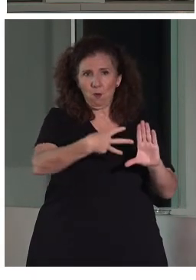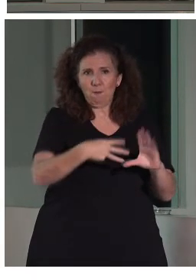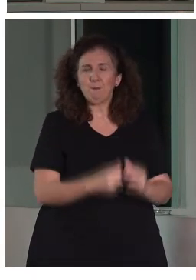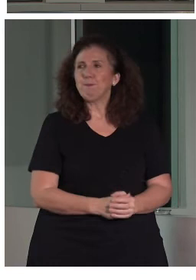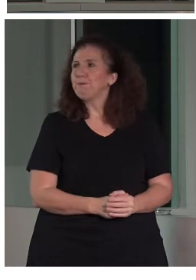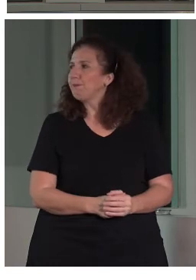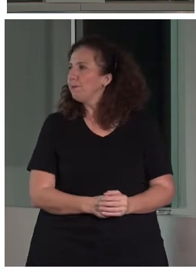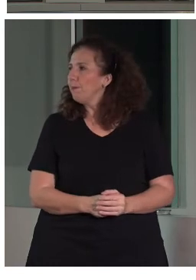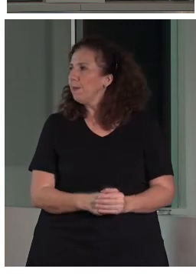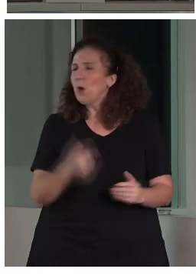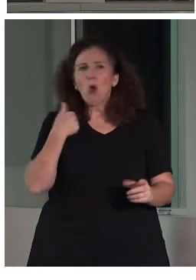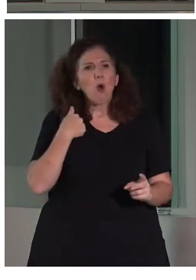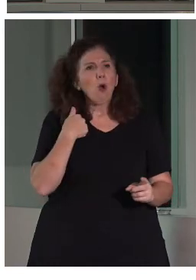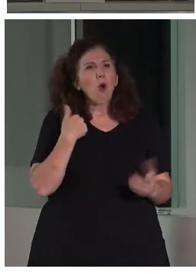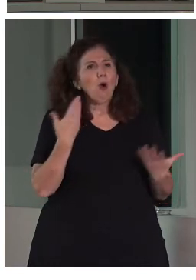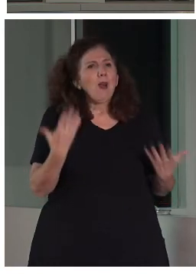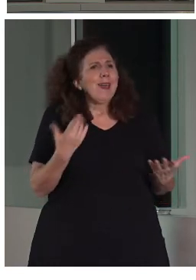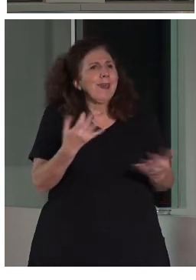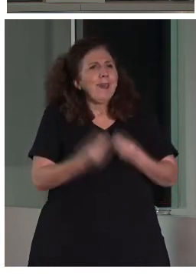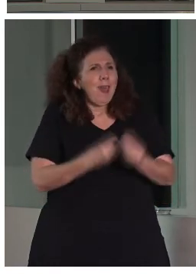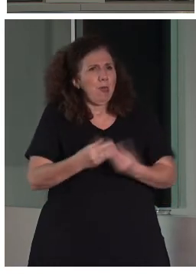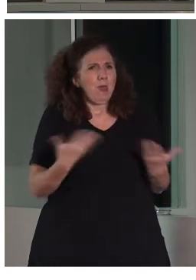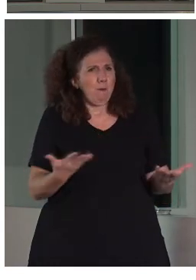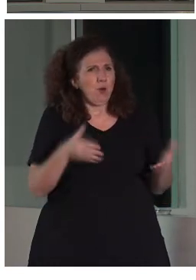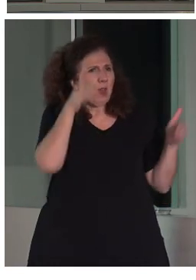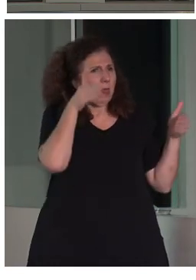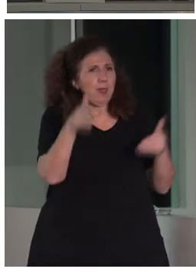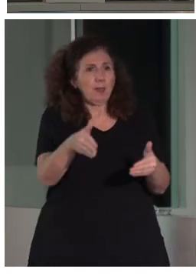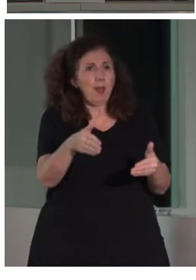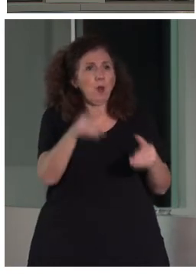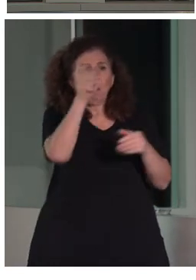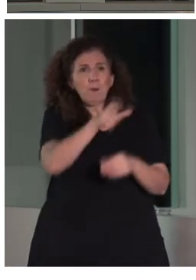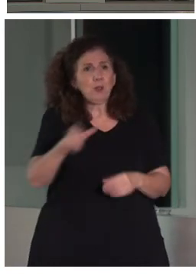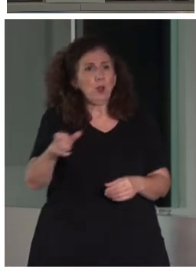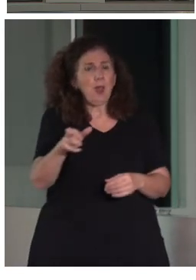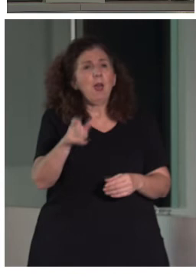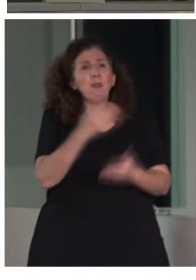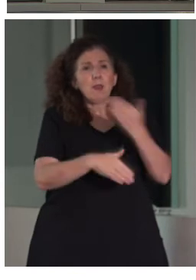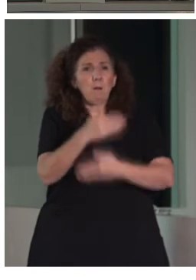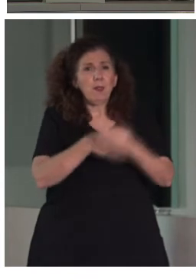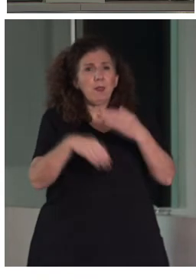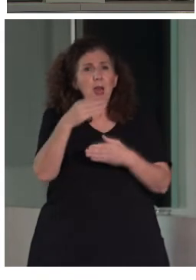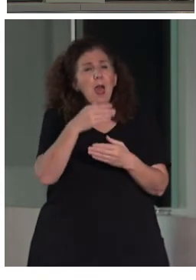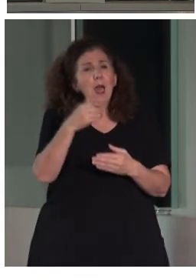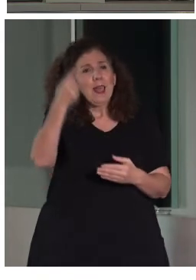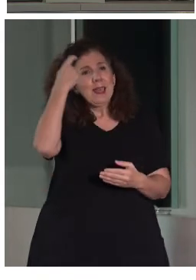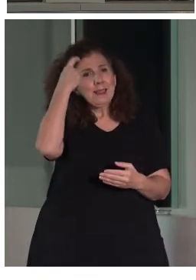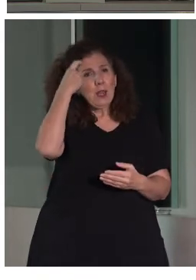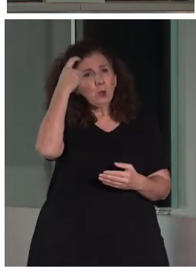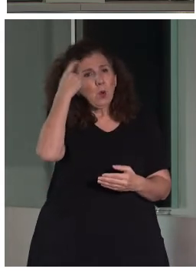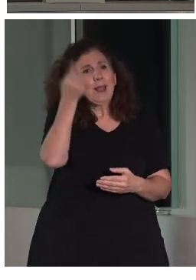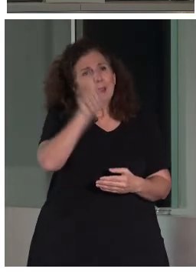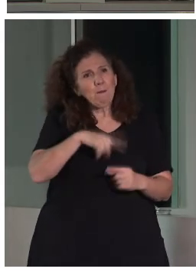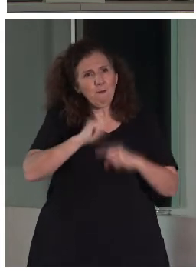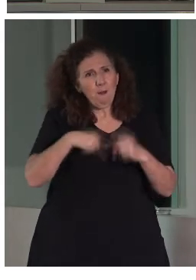Nuestra misión es centrada en las personas con discapacidad intelectual y sus familias. Y para nosotros, como una de las